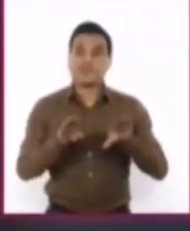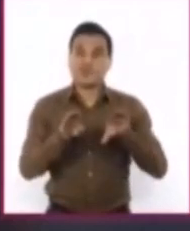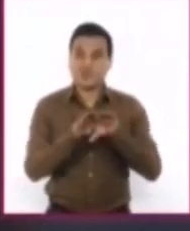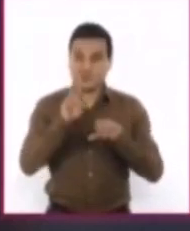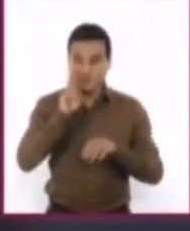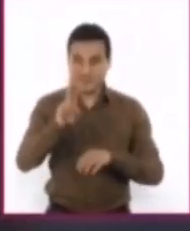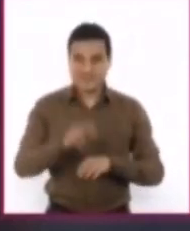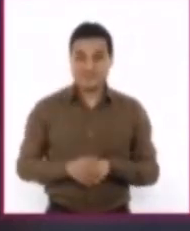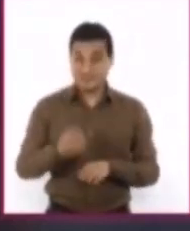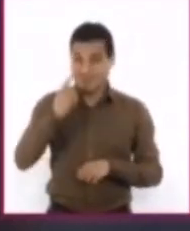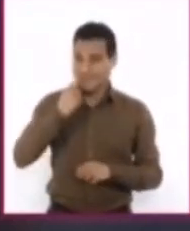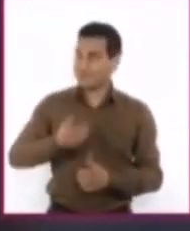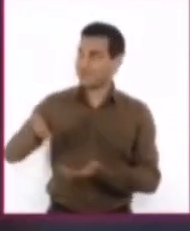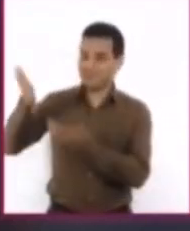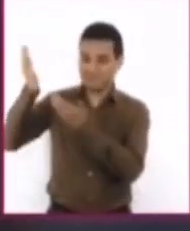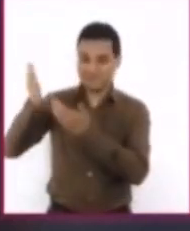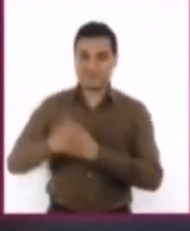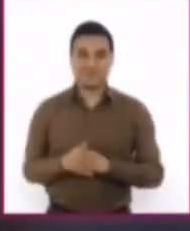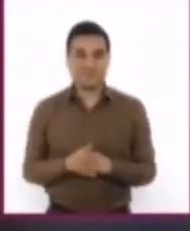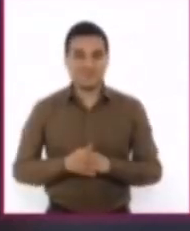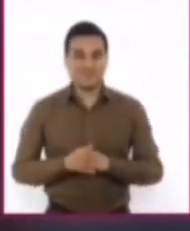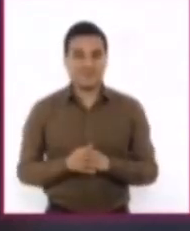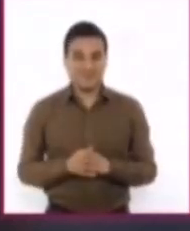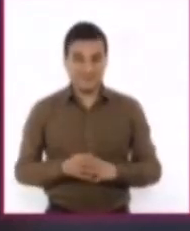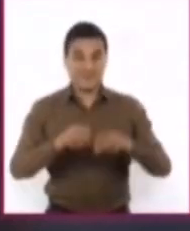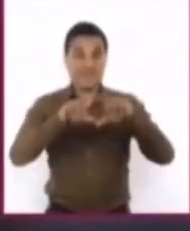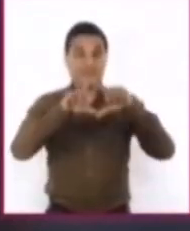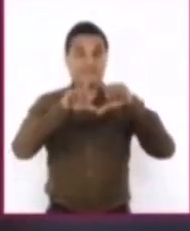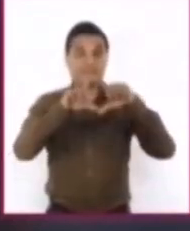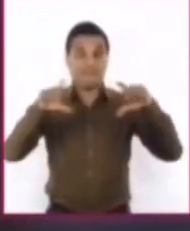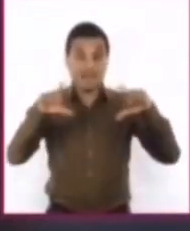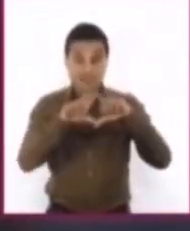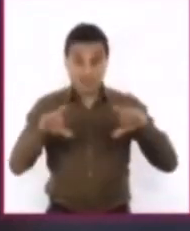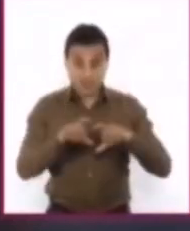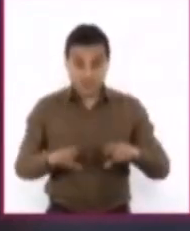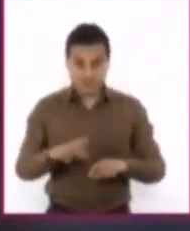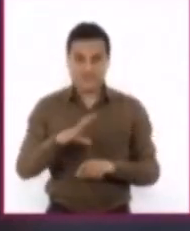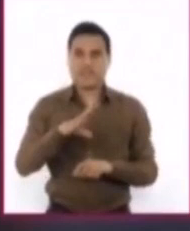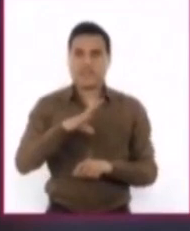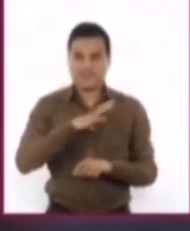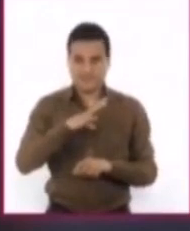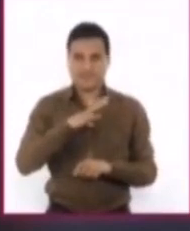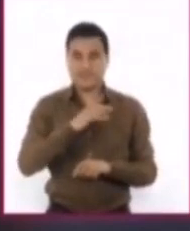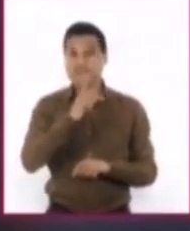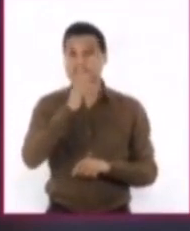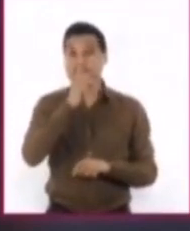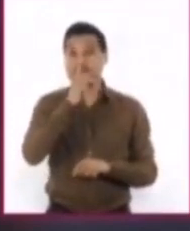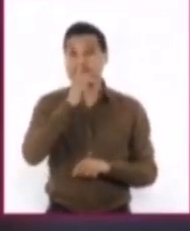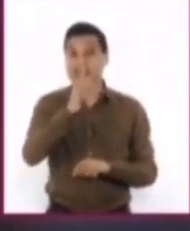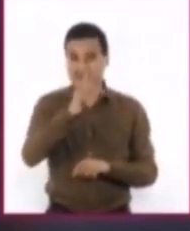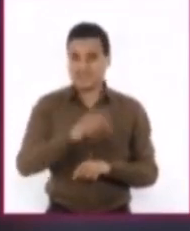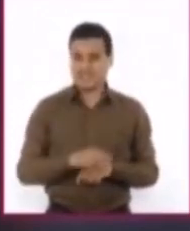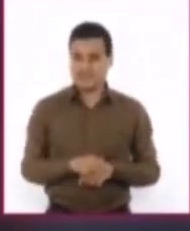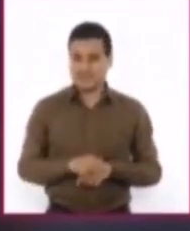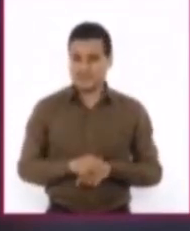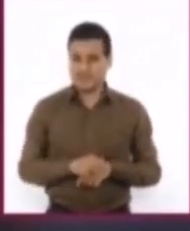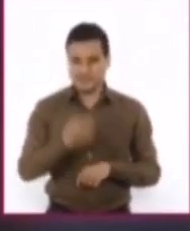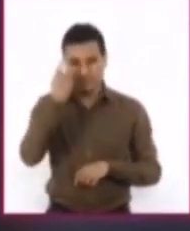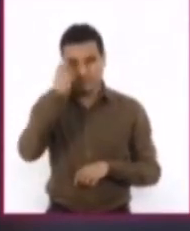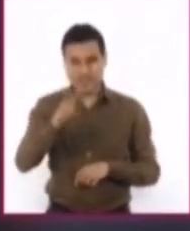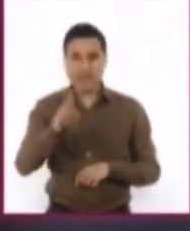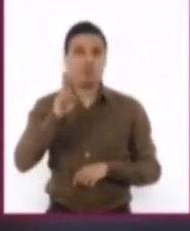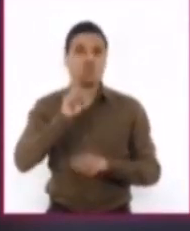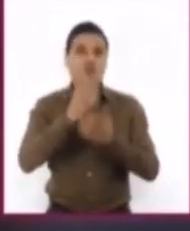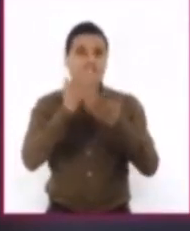la siguiente diapositiva? Los párrafos en los que se evidencian expresiones con significado concesivo utilizadas por el autor del texto. Me